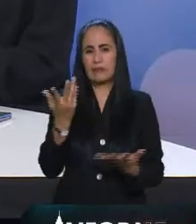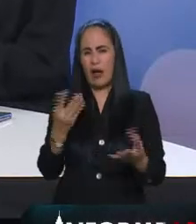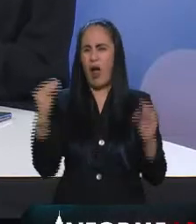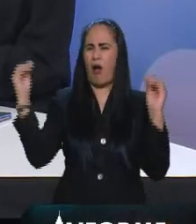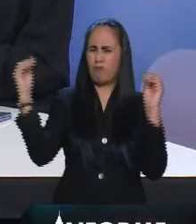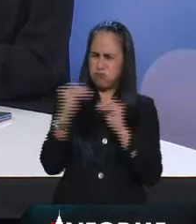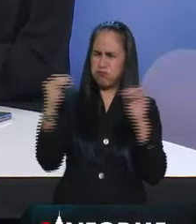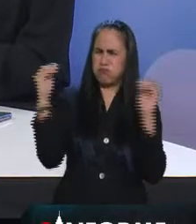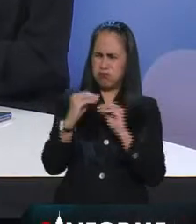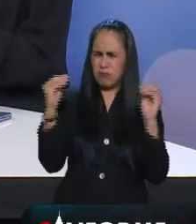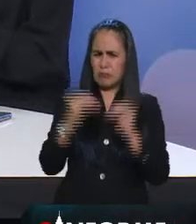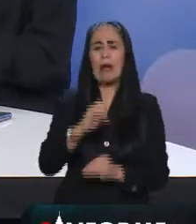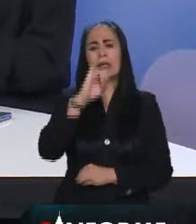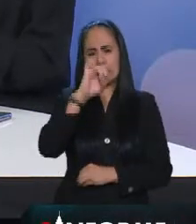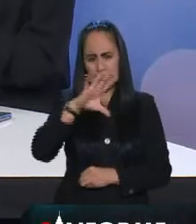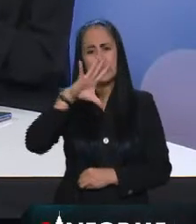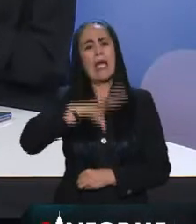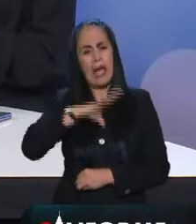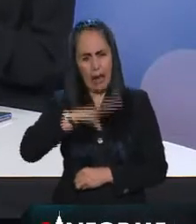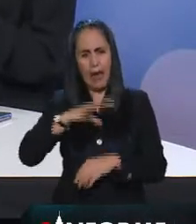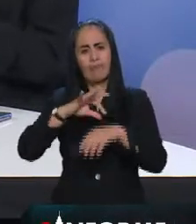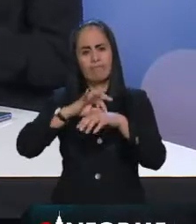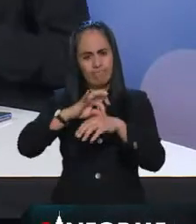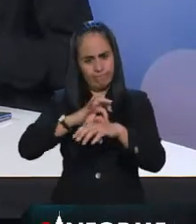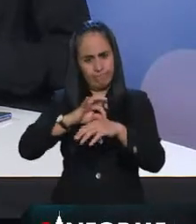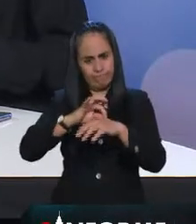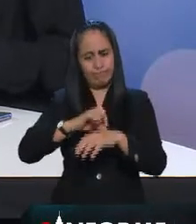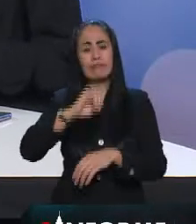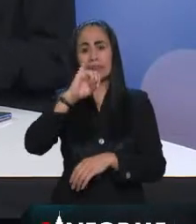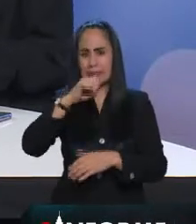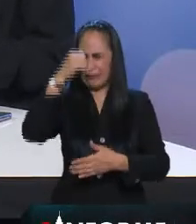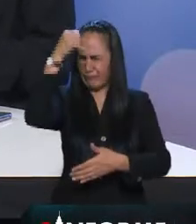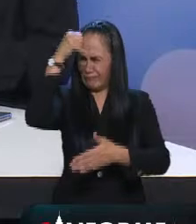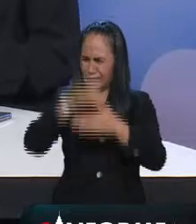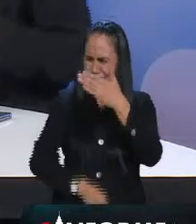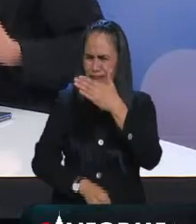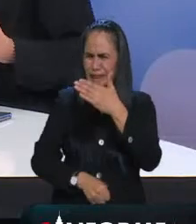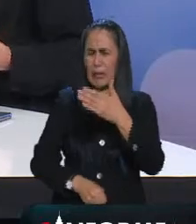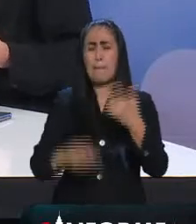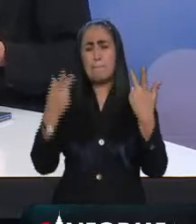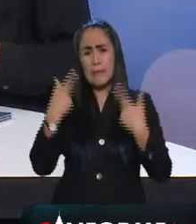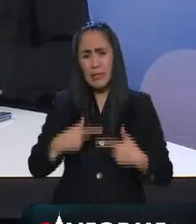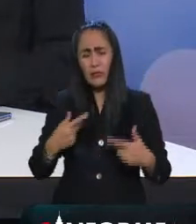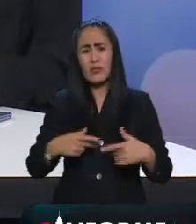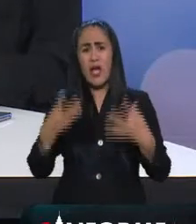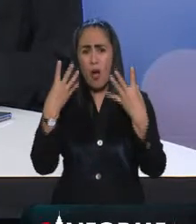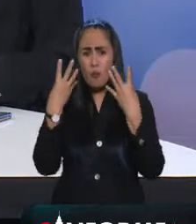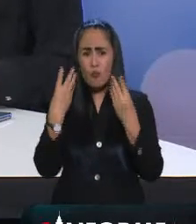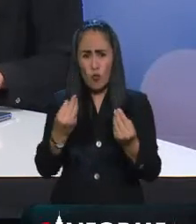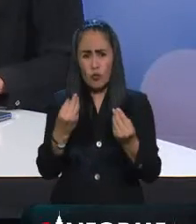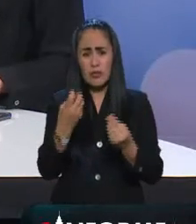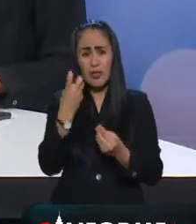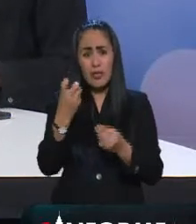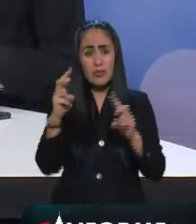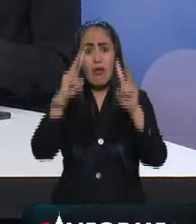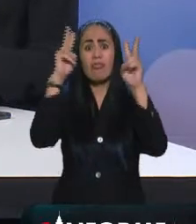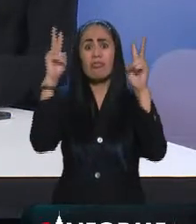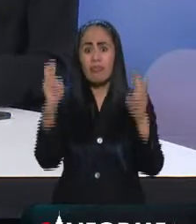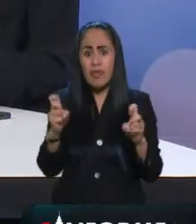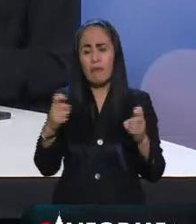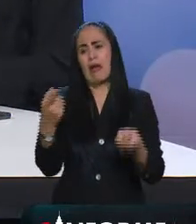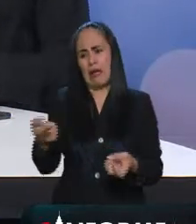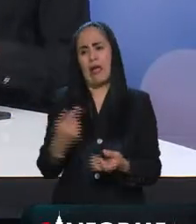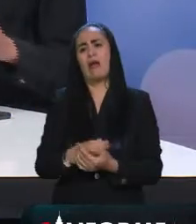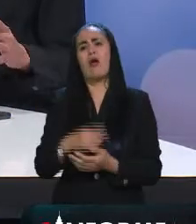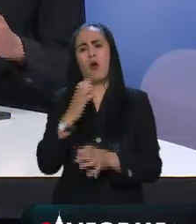debate sí existe claro es profundísimo azul sí sí hay mucha gente que tiene acendrado el tema de las cosas hay que